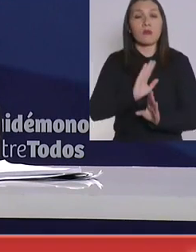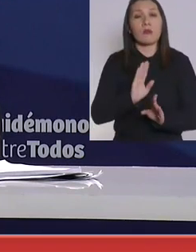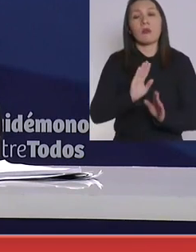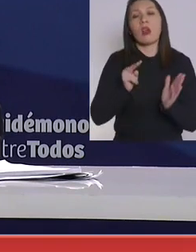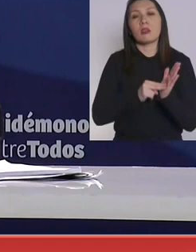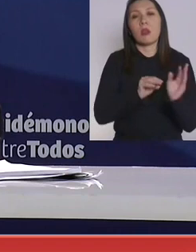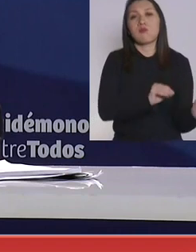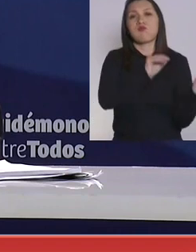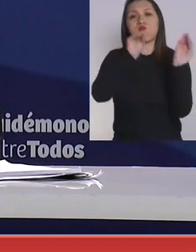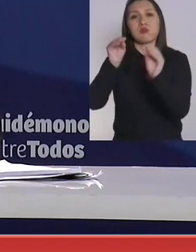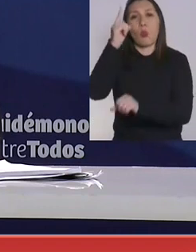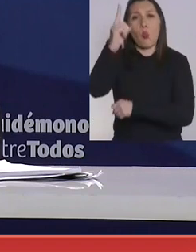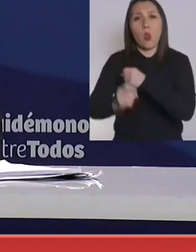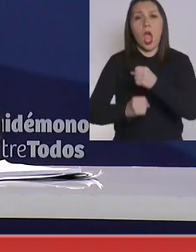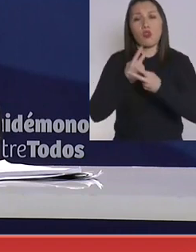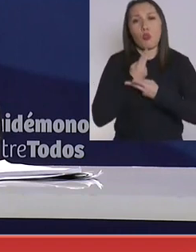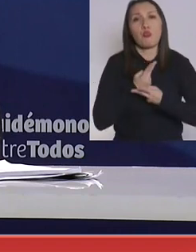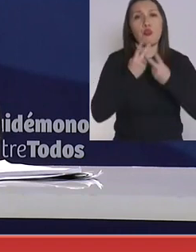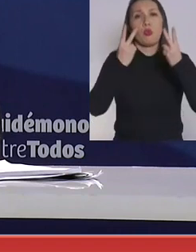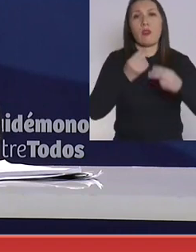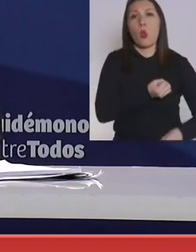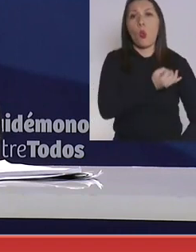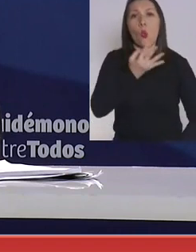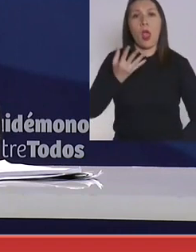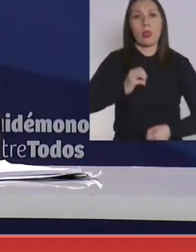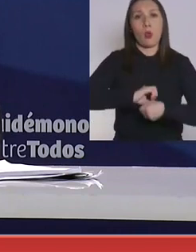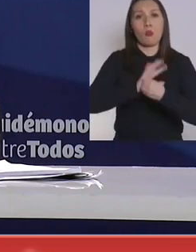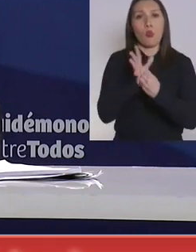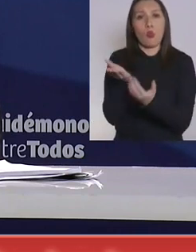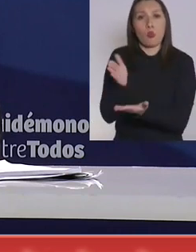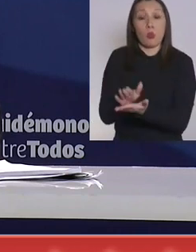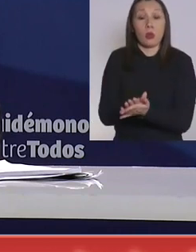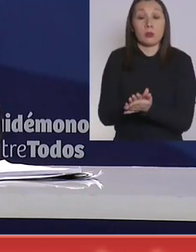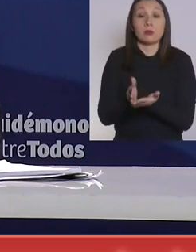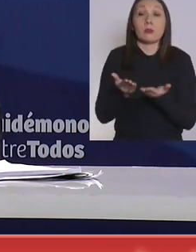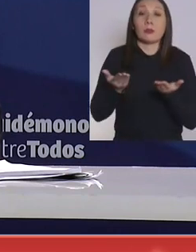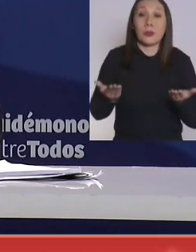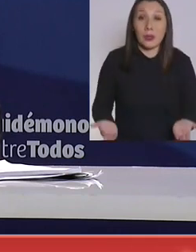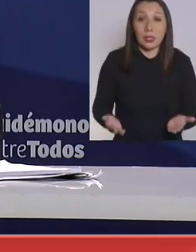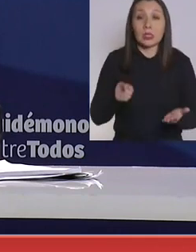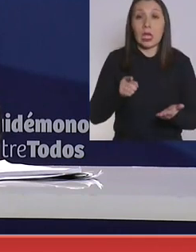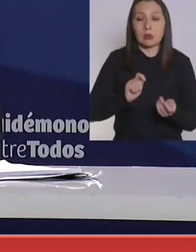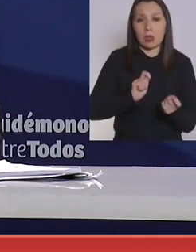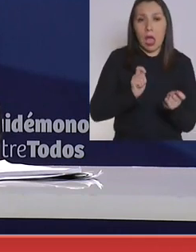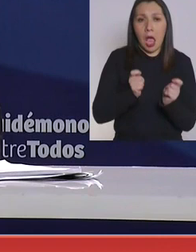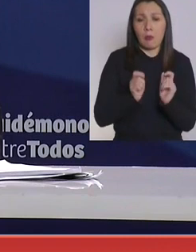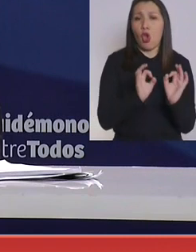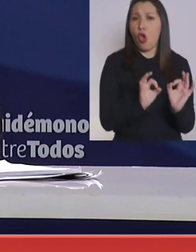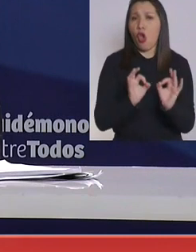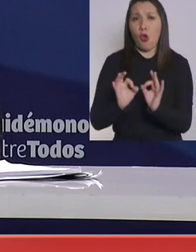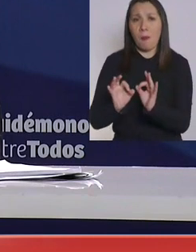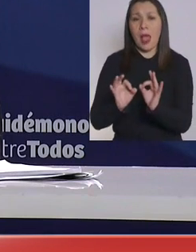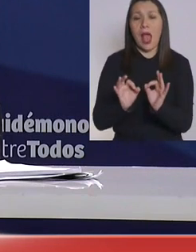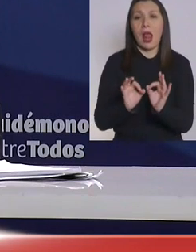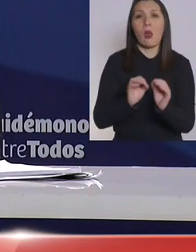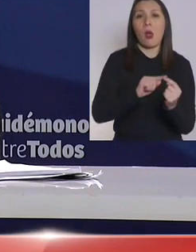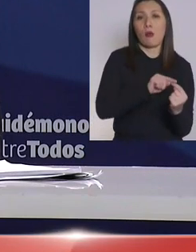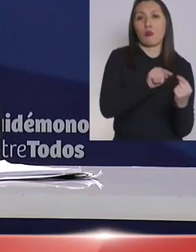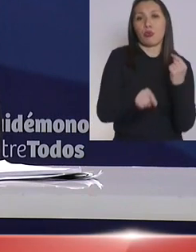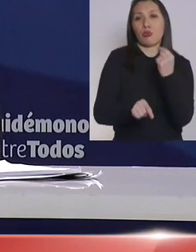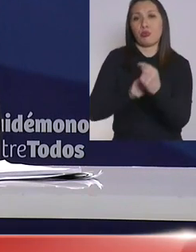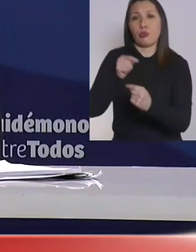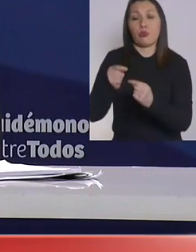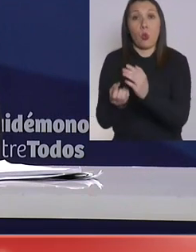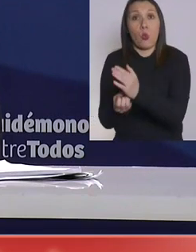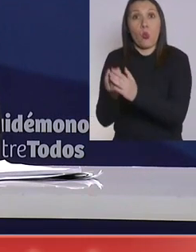van a demorar un año en dar esta información. Por lo tanto, fue una evolución normal dentro de un